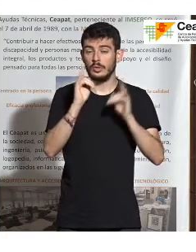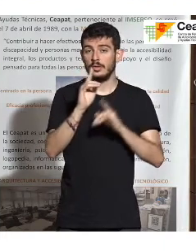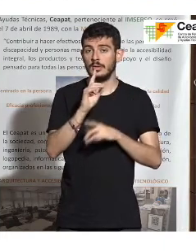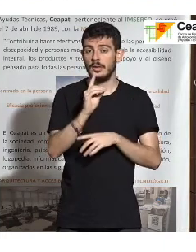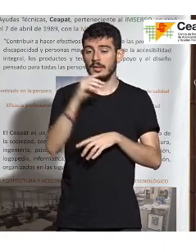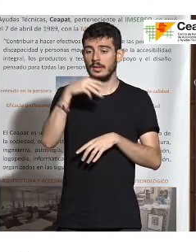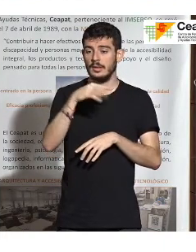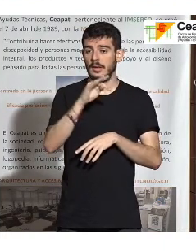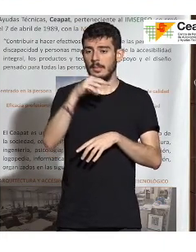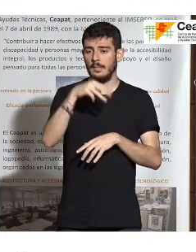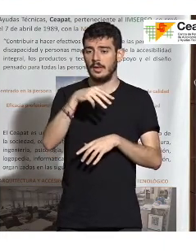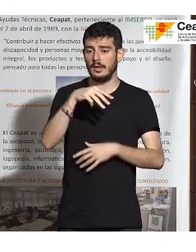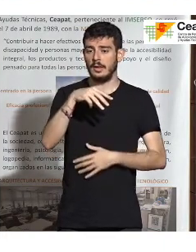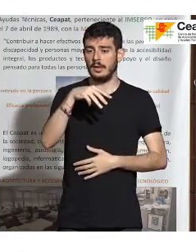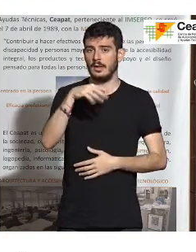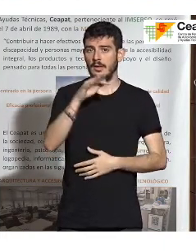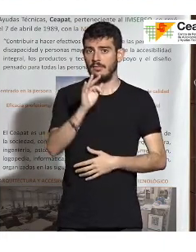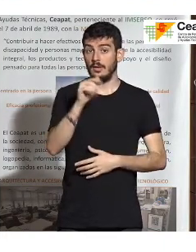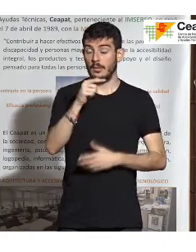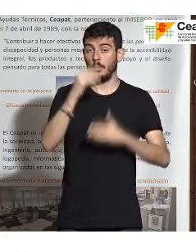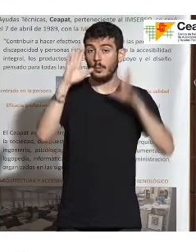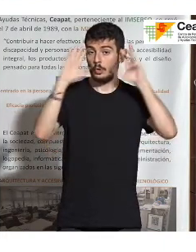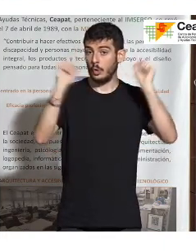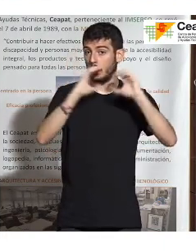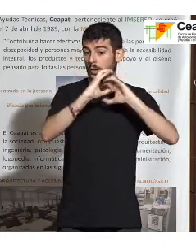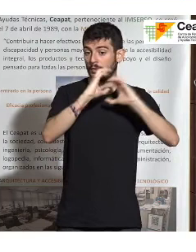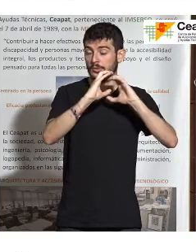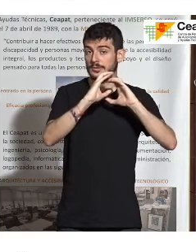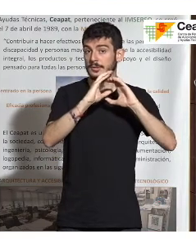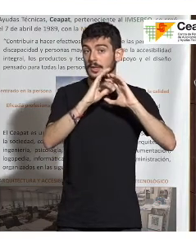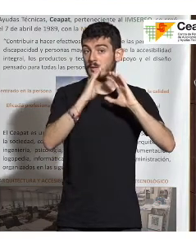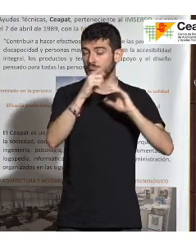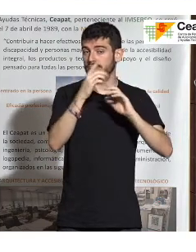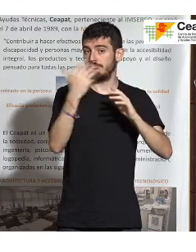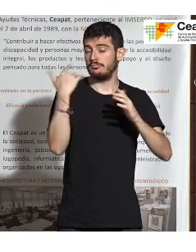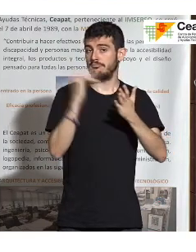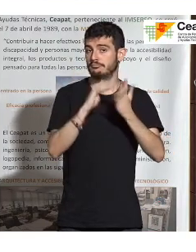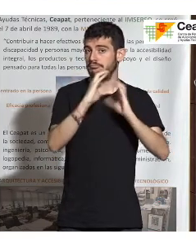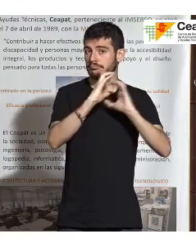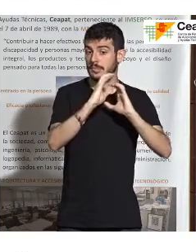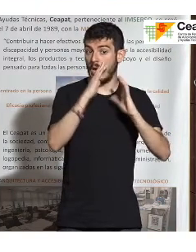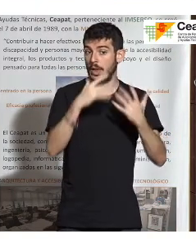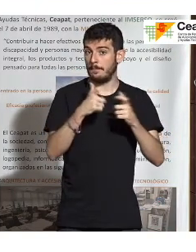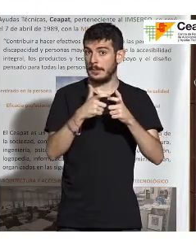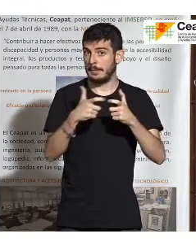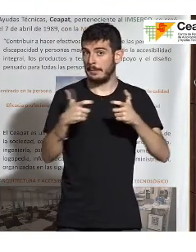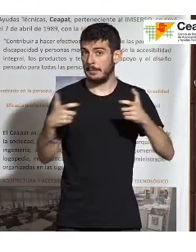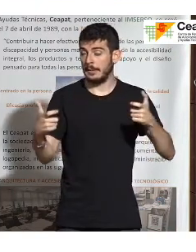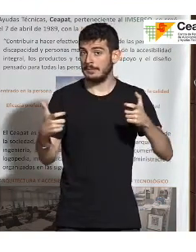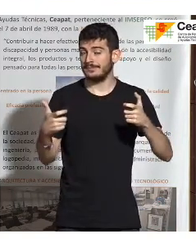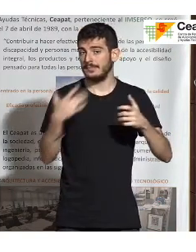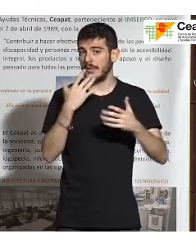un protocolo de comunicaciones y se comunicaban. Y ahora, cada vez más nos vamos encontrando con que se van